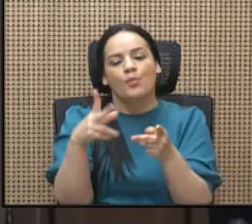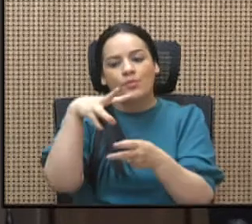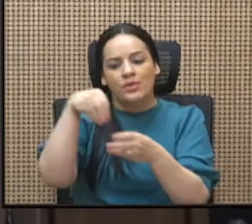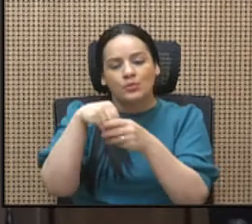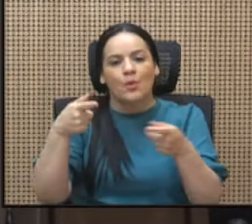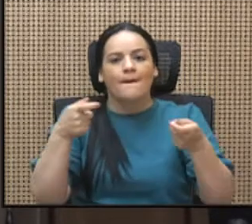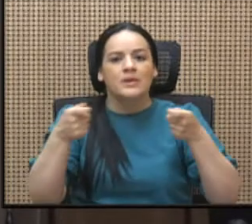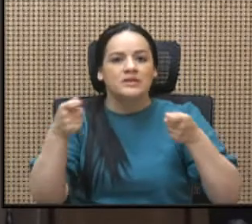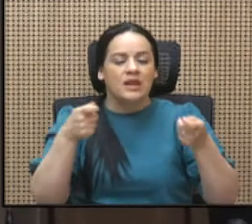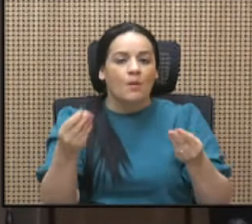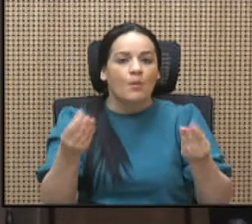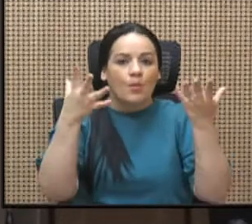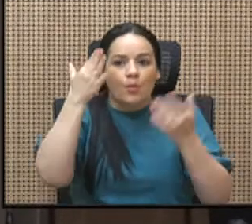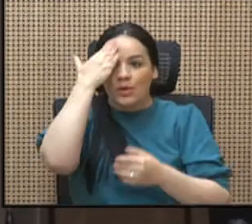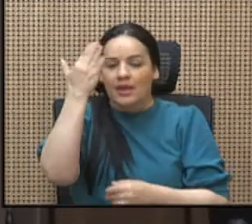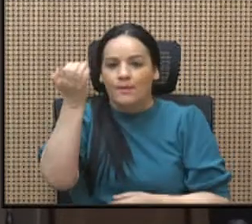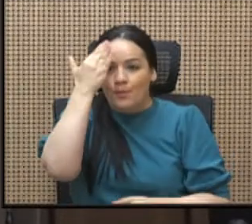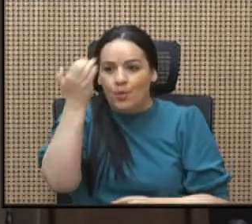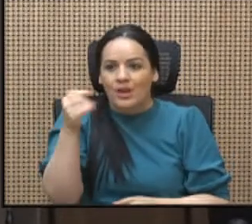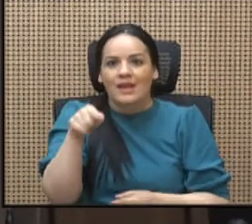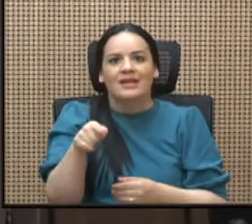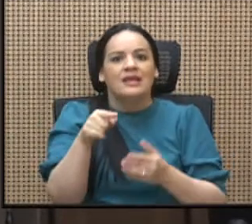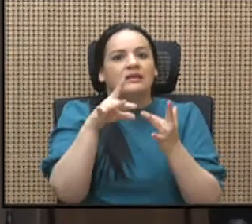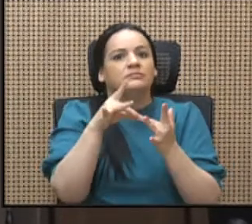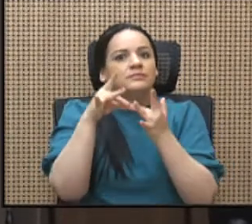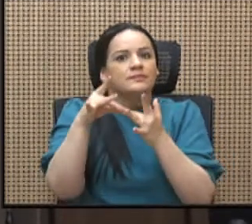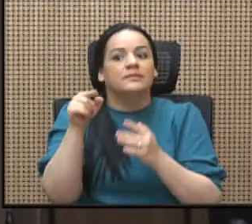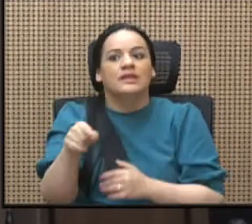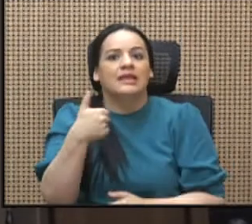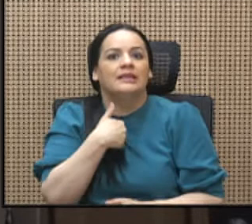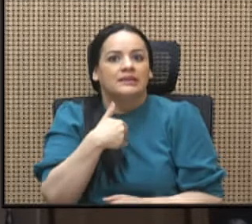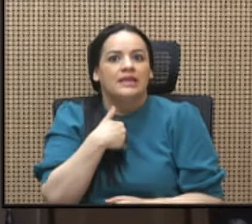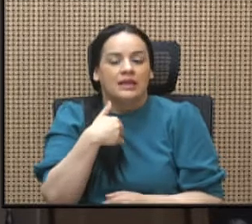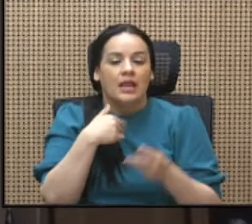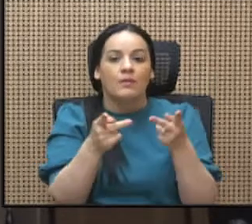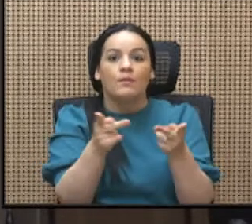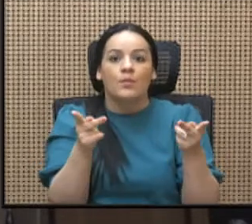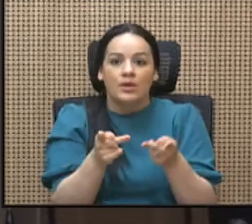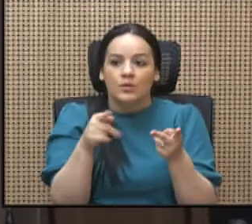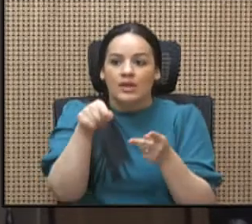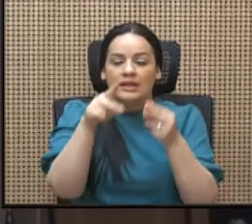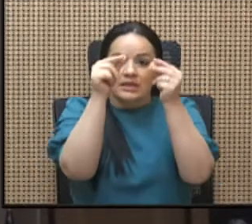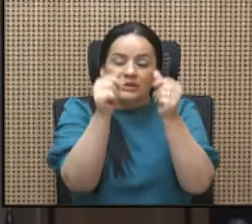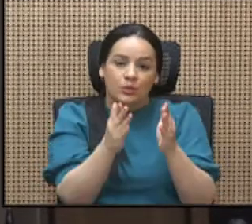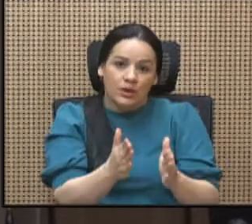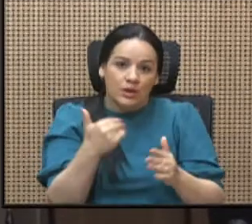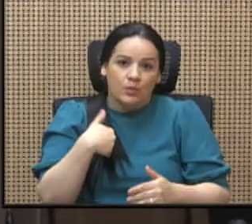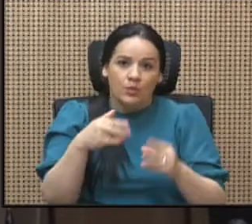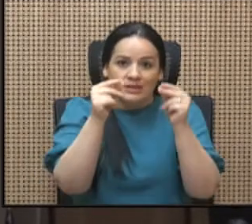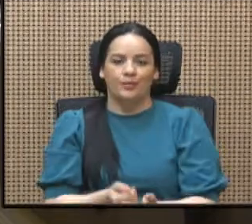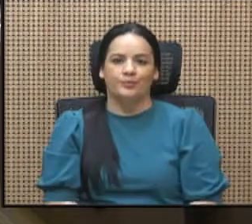administración pública, justamente por esa particularidad que tiene el puesto del tesorero o la tesorera